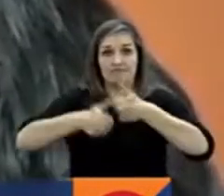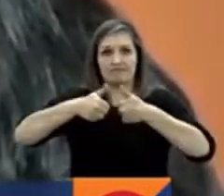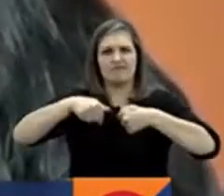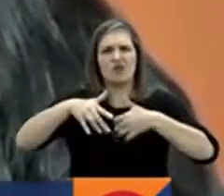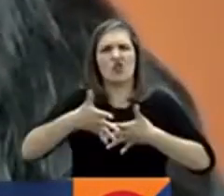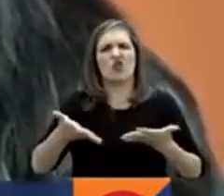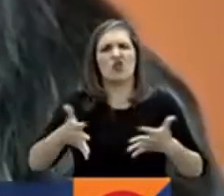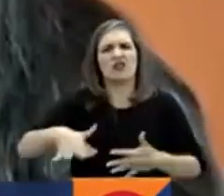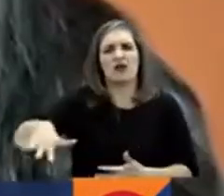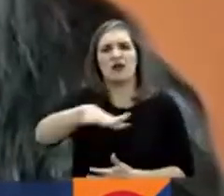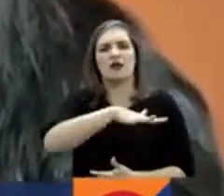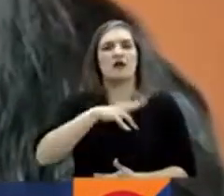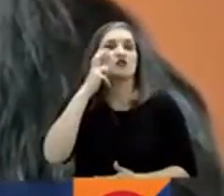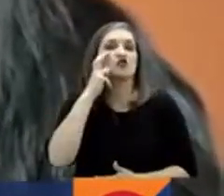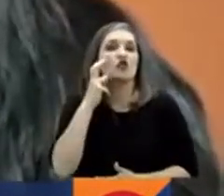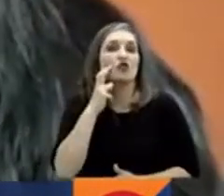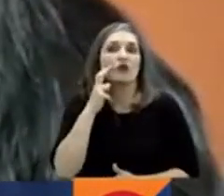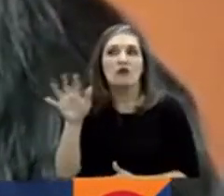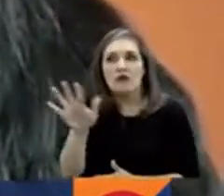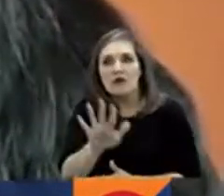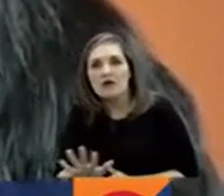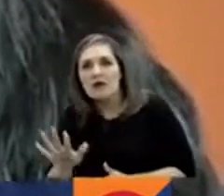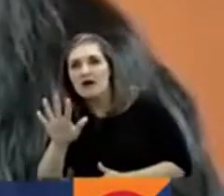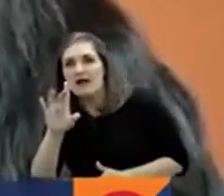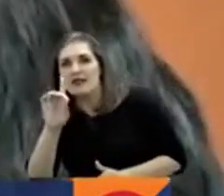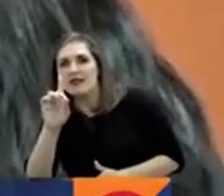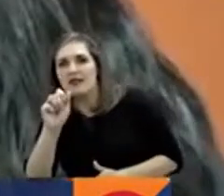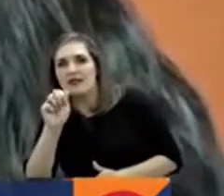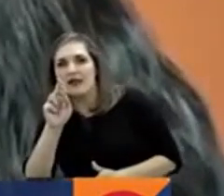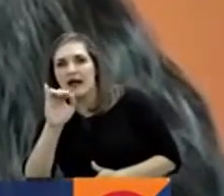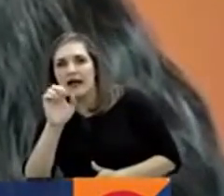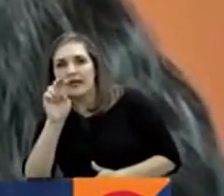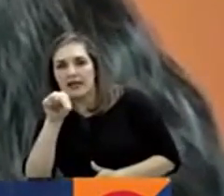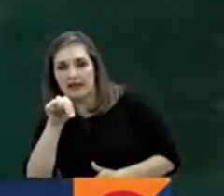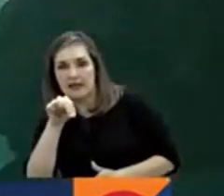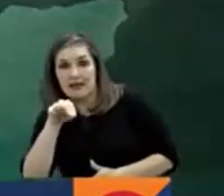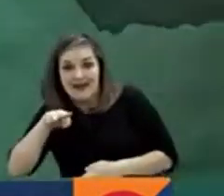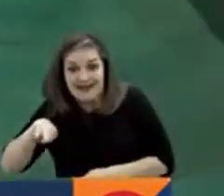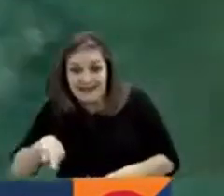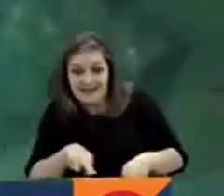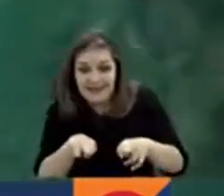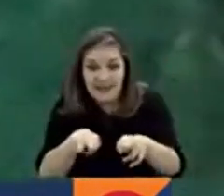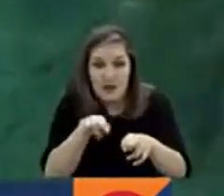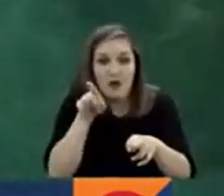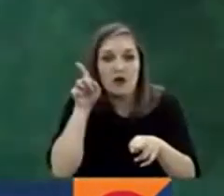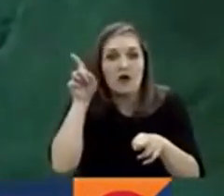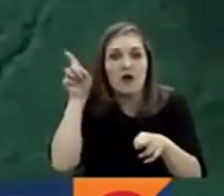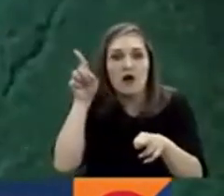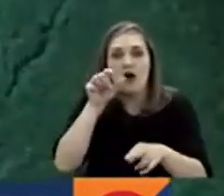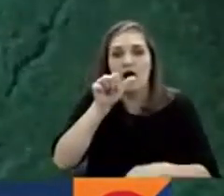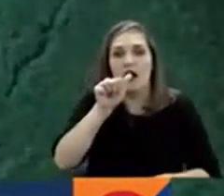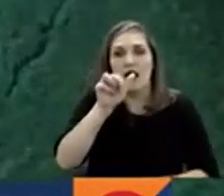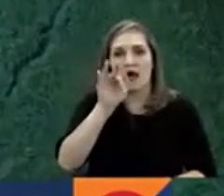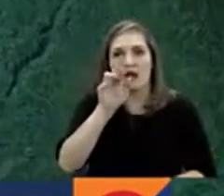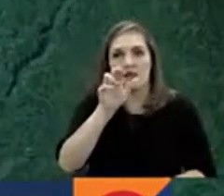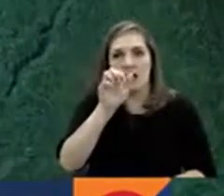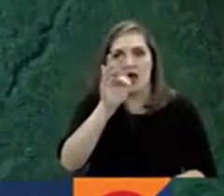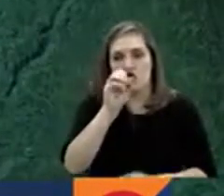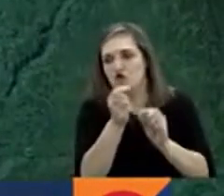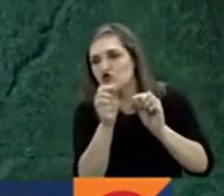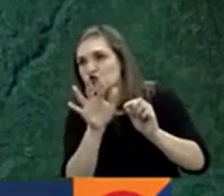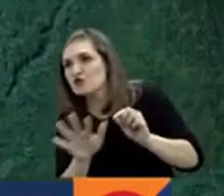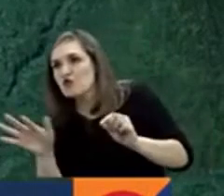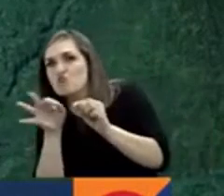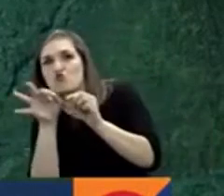del Darien, Chocó, han confirmado el riesgo que corren todos los pobladores del corregimiento de Domingo Doe, esto